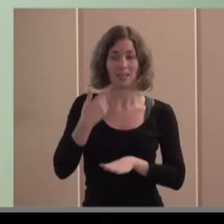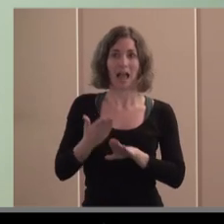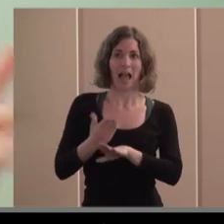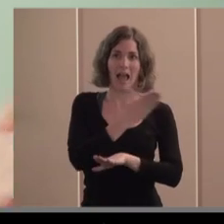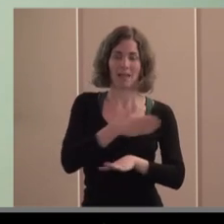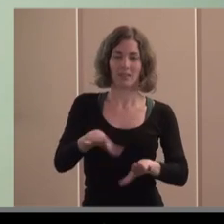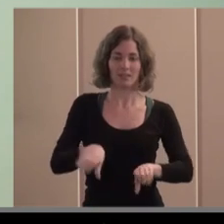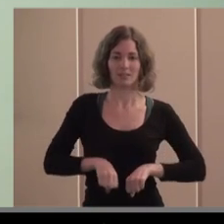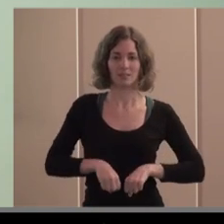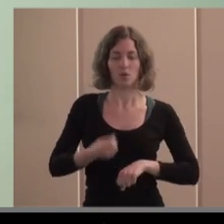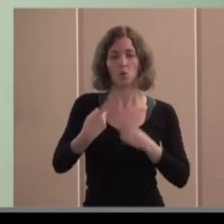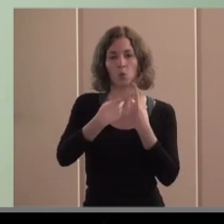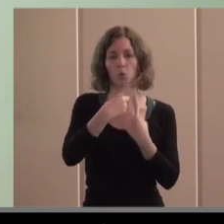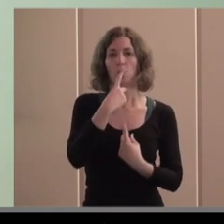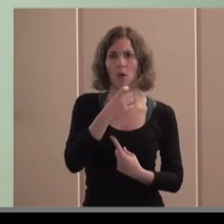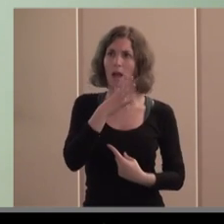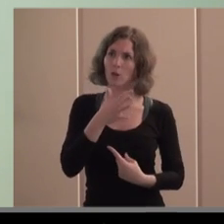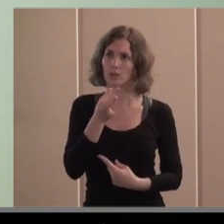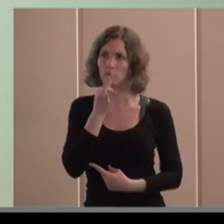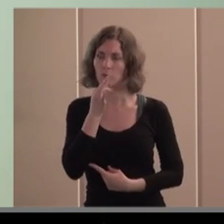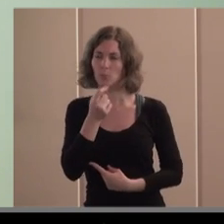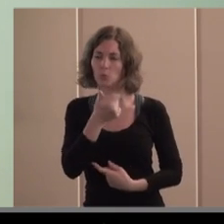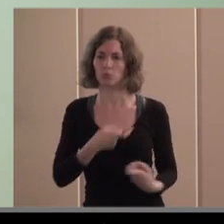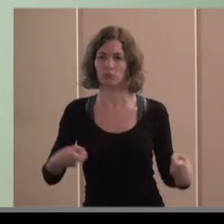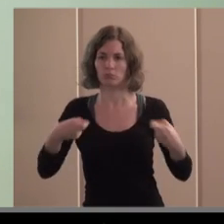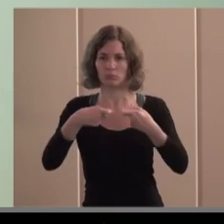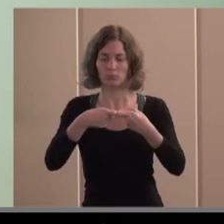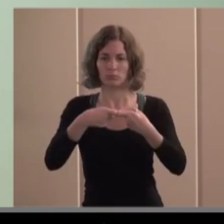manos de Curroja pero concertado con con el con sector